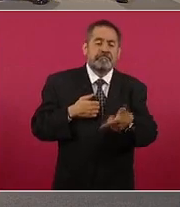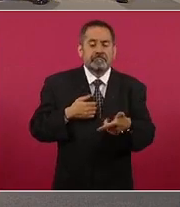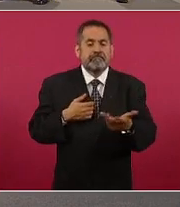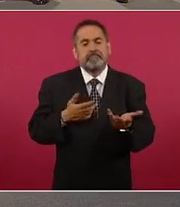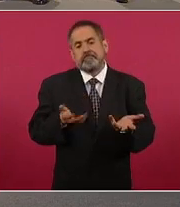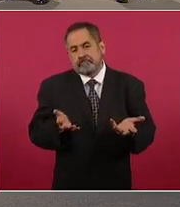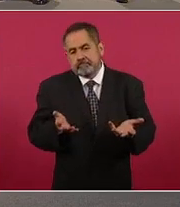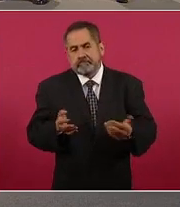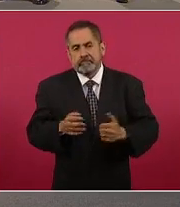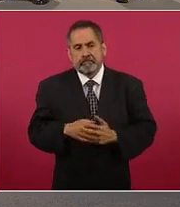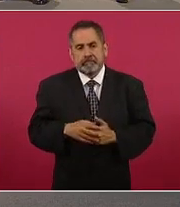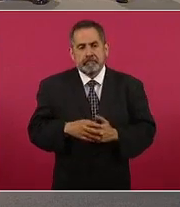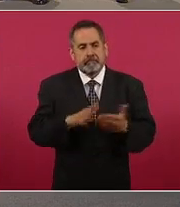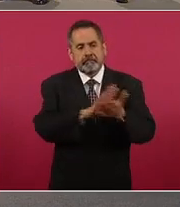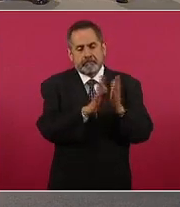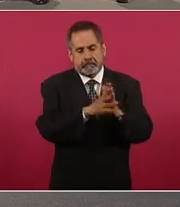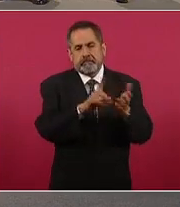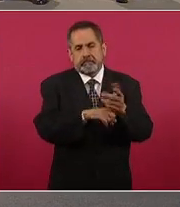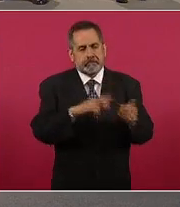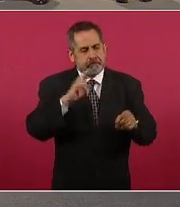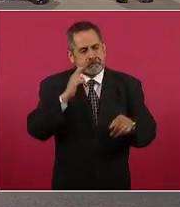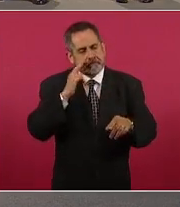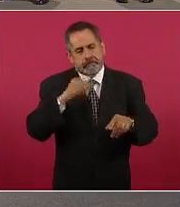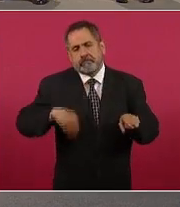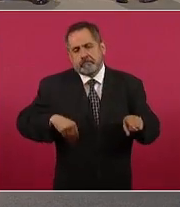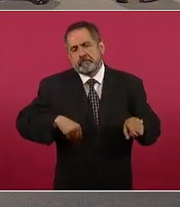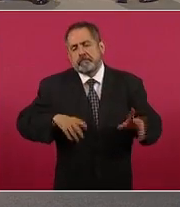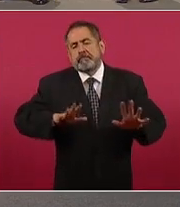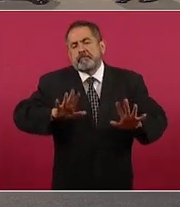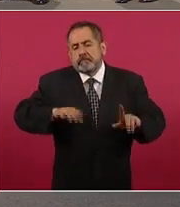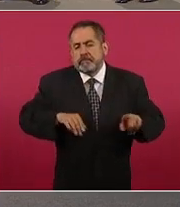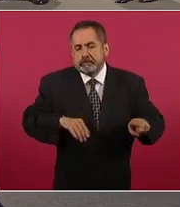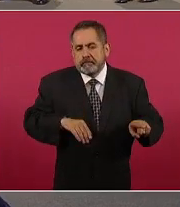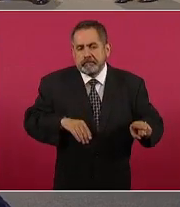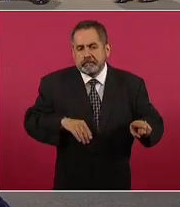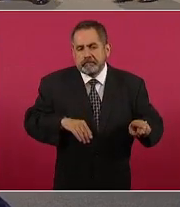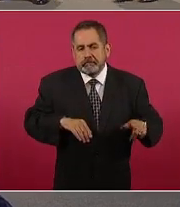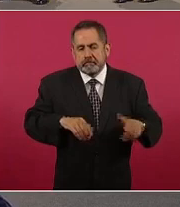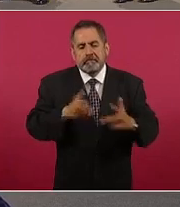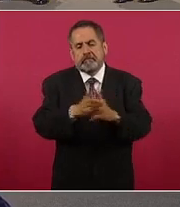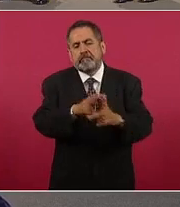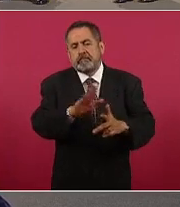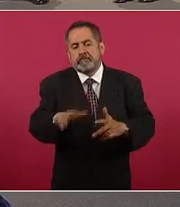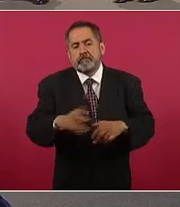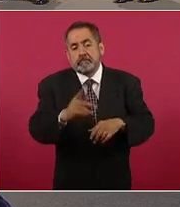está vinculado con su asesinato